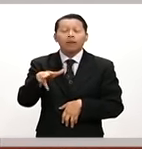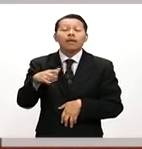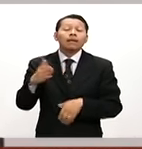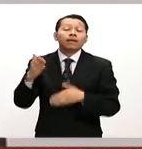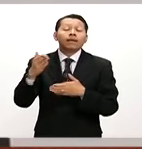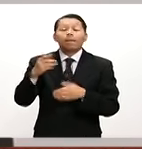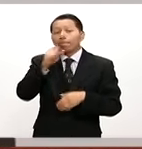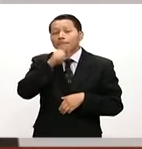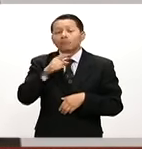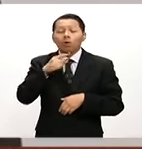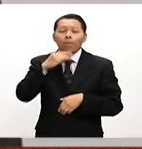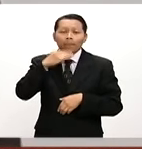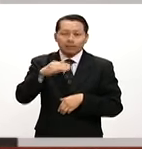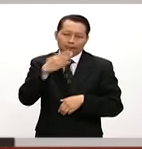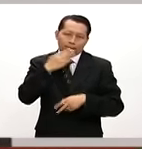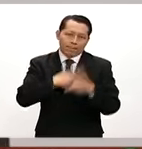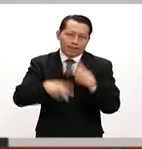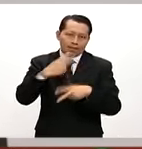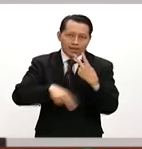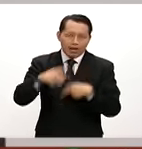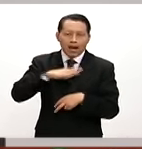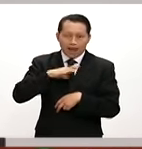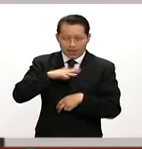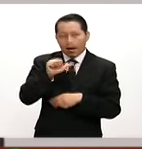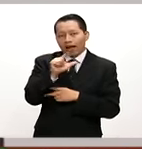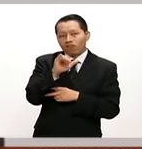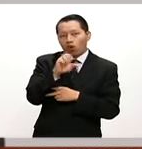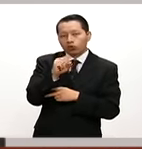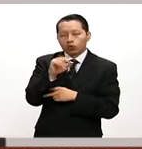alcalde independiente por Morelia, Alfonso Martínez.